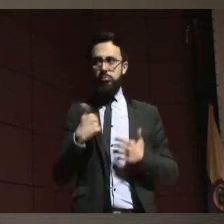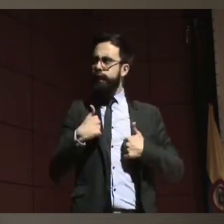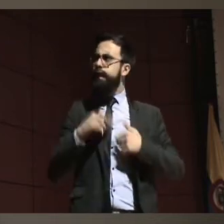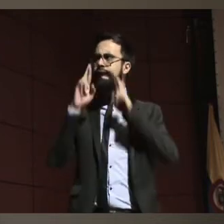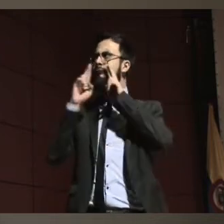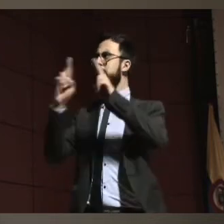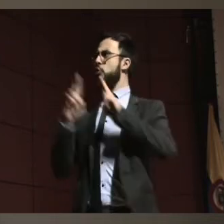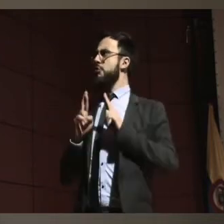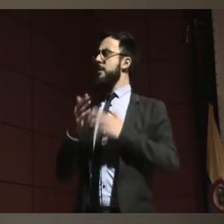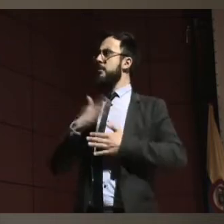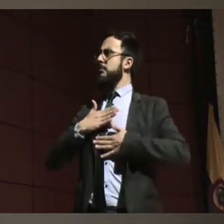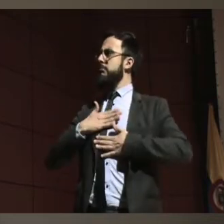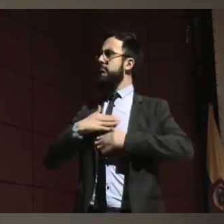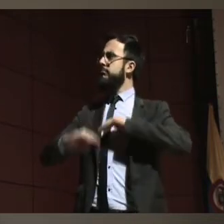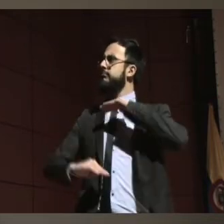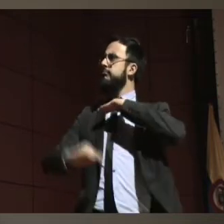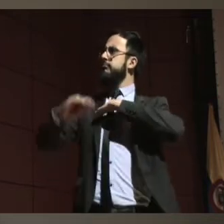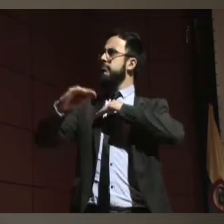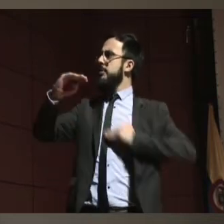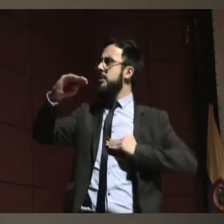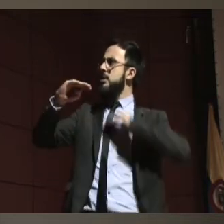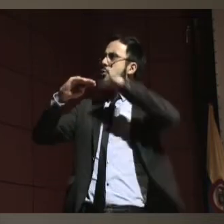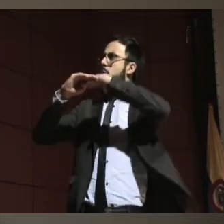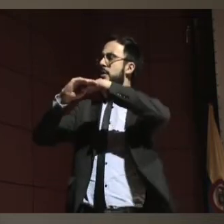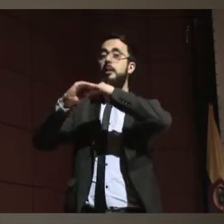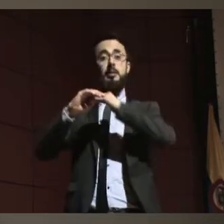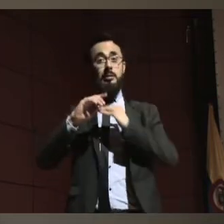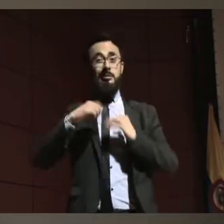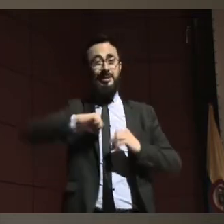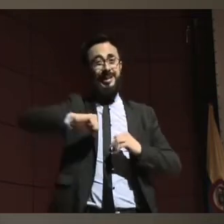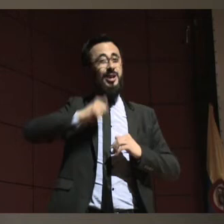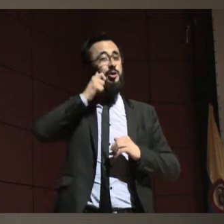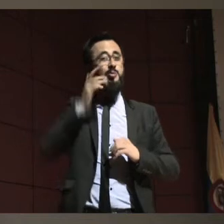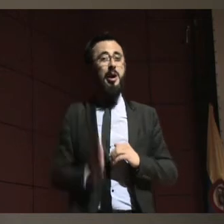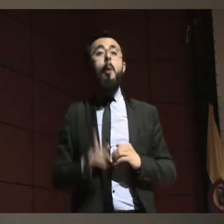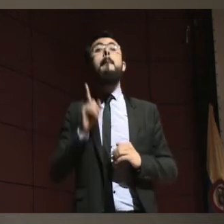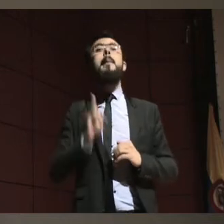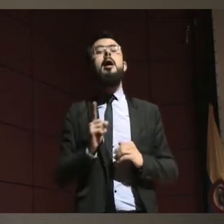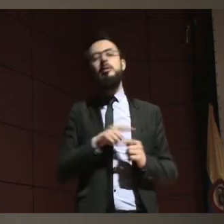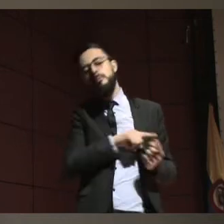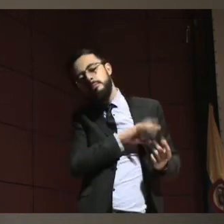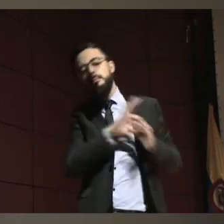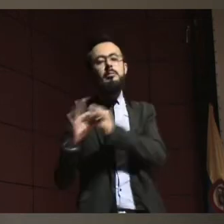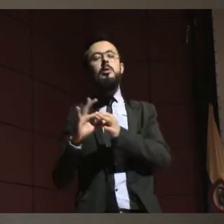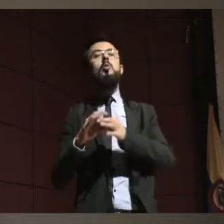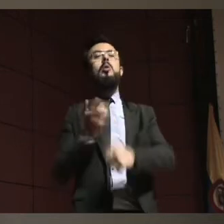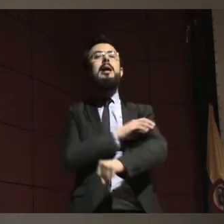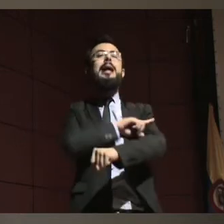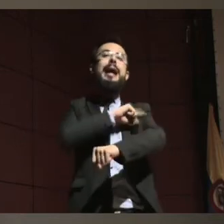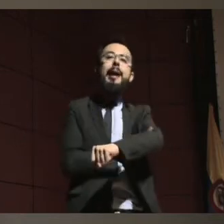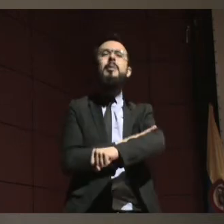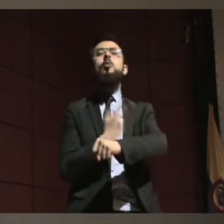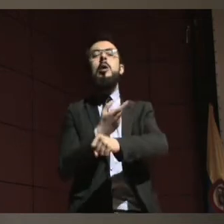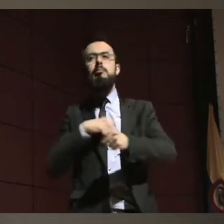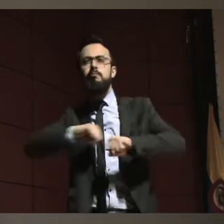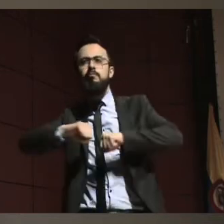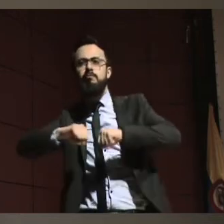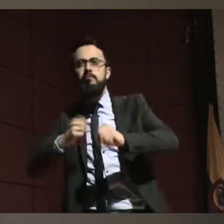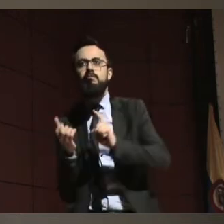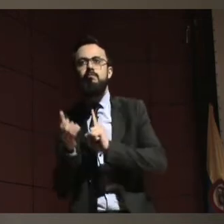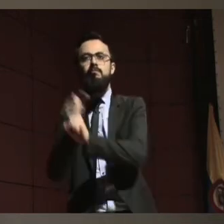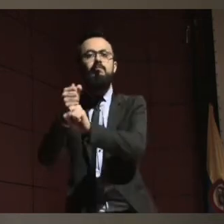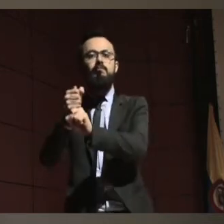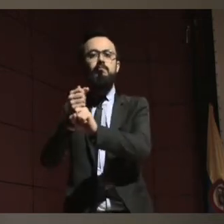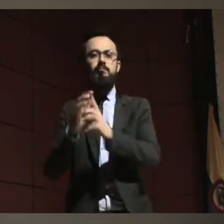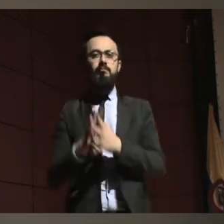está también en la capacidad de obrar. Eso también se dice en el artículo doce. Entonces, ¿qué